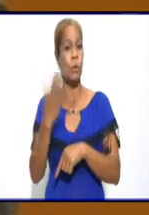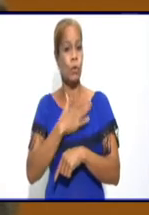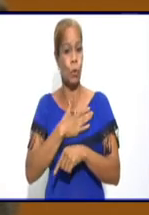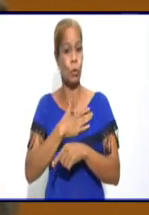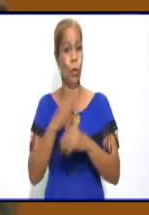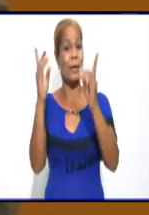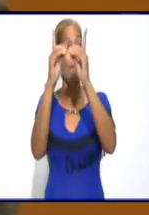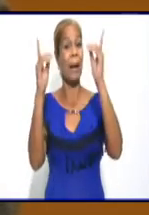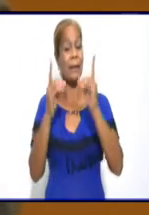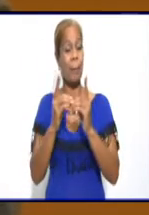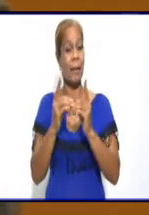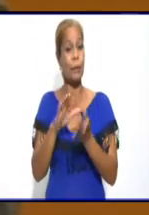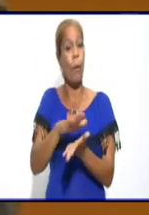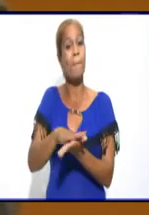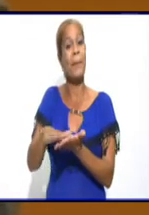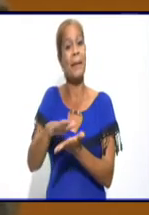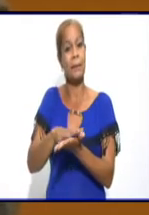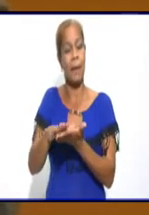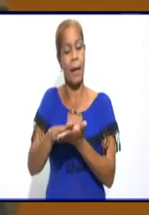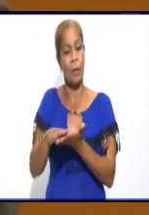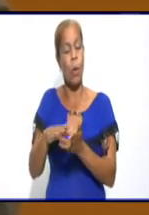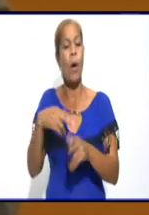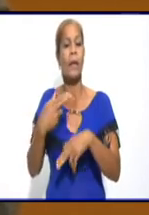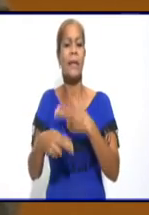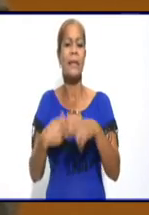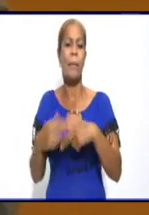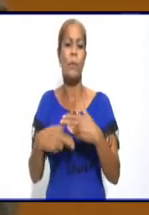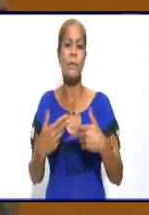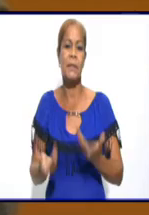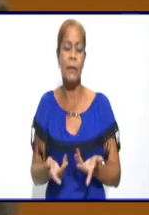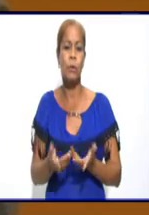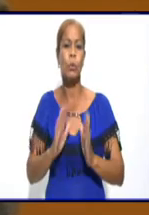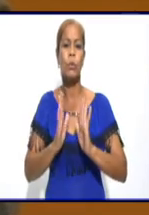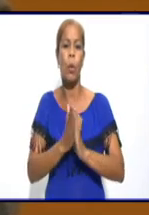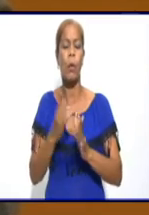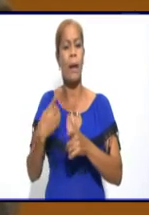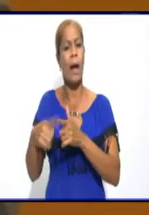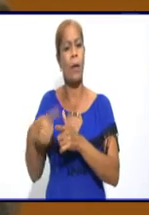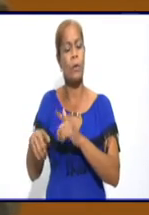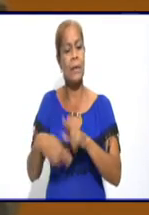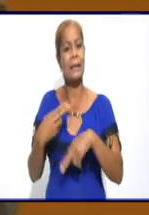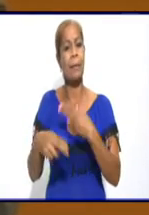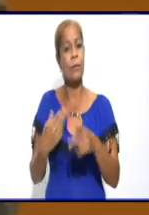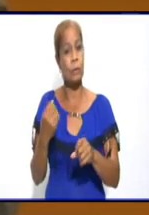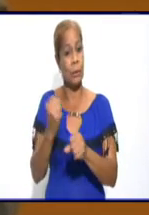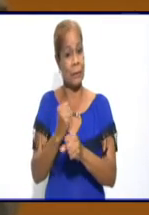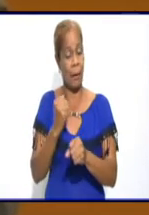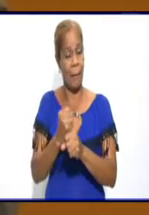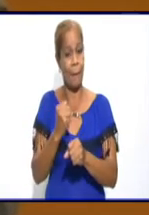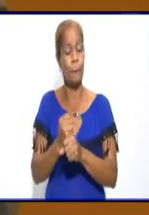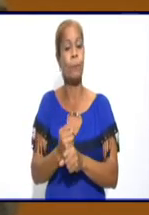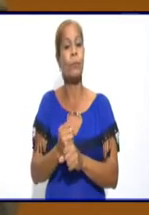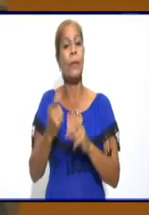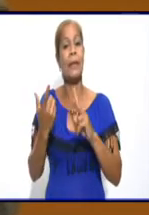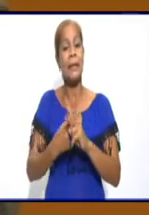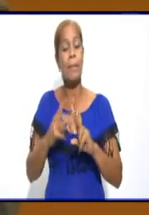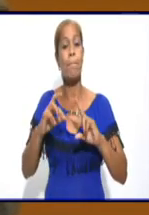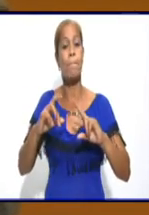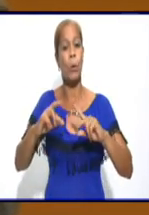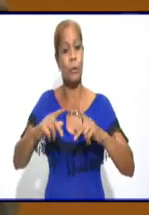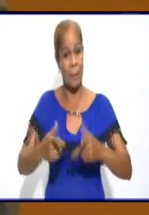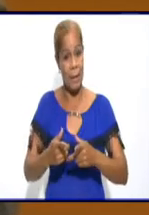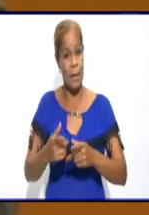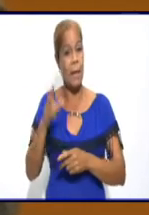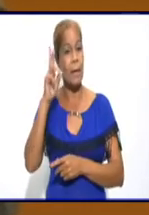¿Qué estamos haciendo nosotros para prestar servicio a los contribuyentes, los trámites que realizamos nosotros? Y le volvemos a recordar a los contribuyentes que como forma